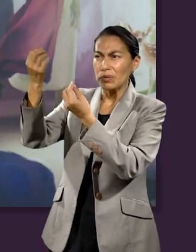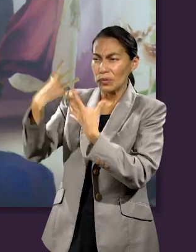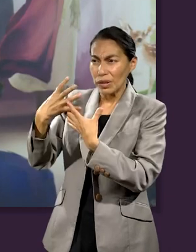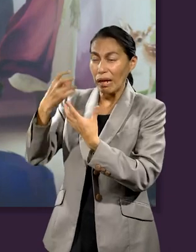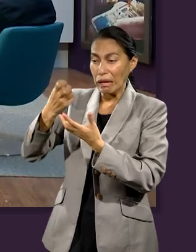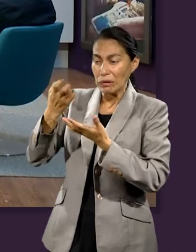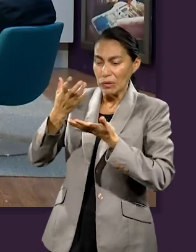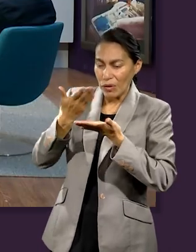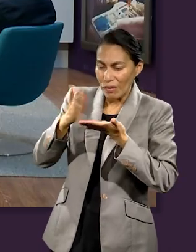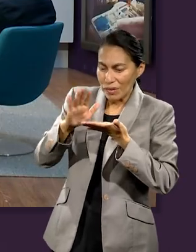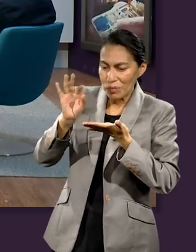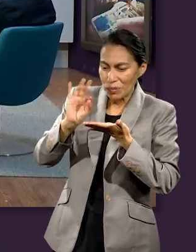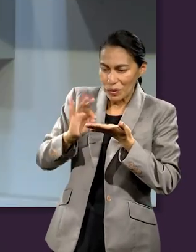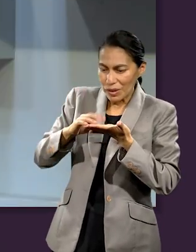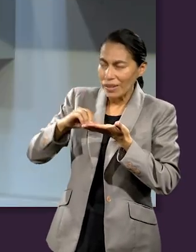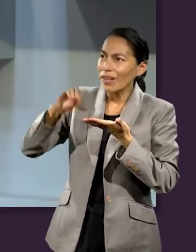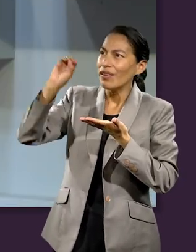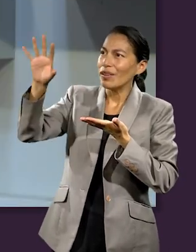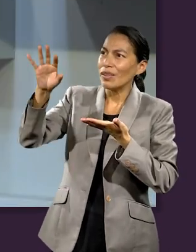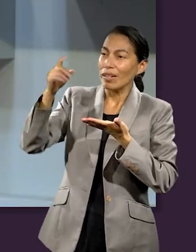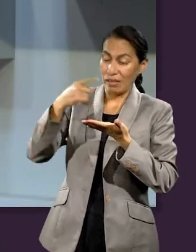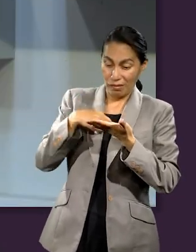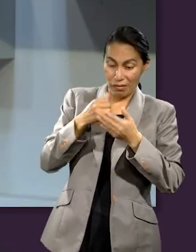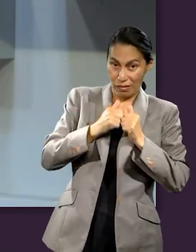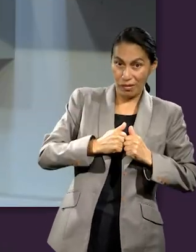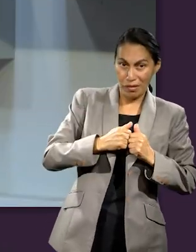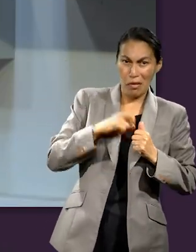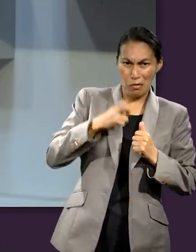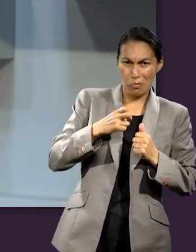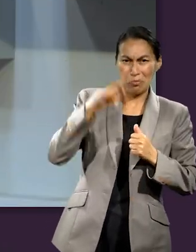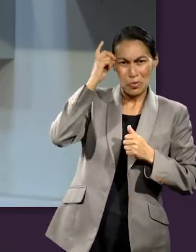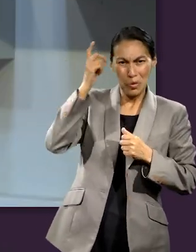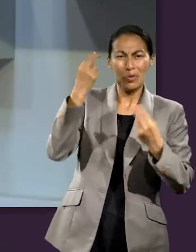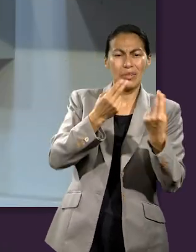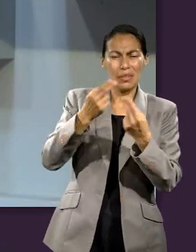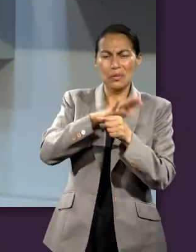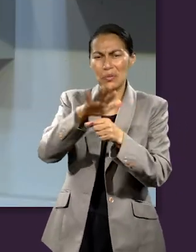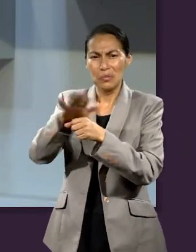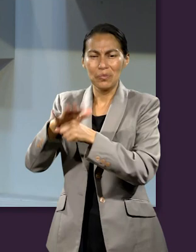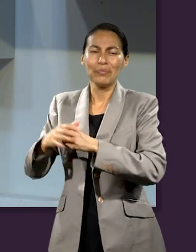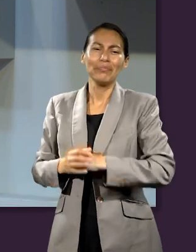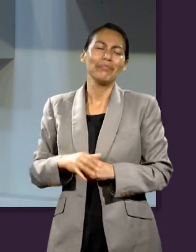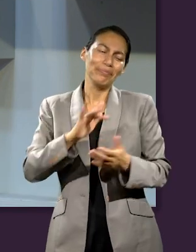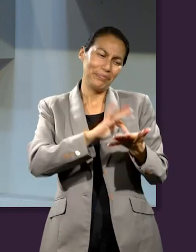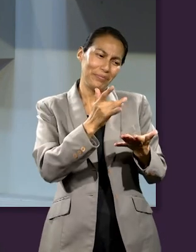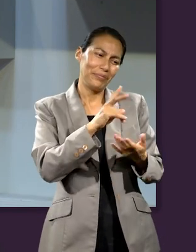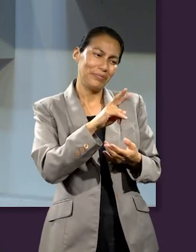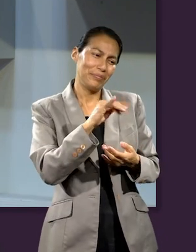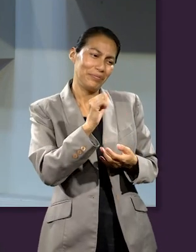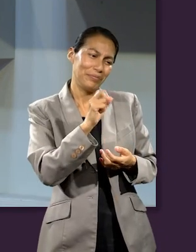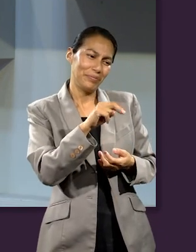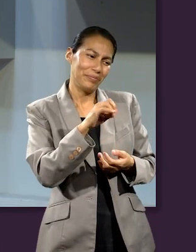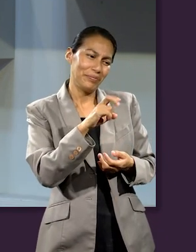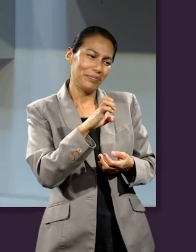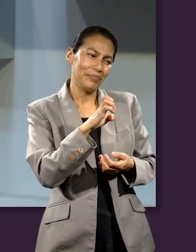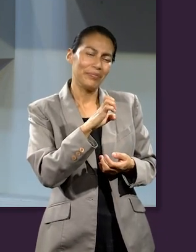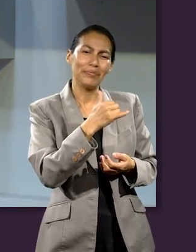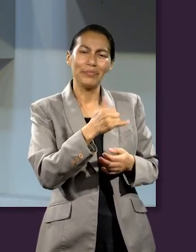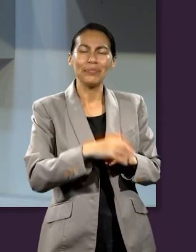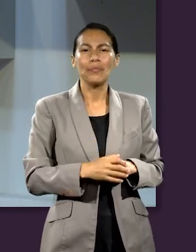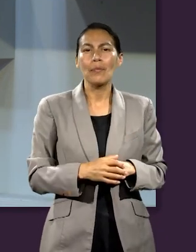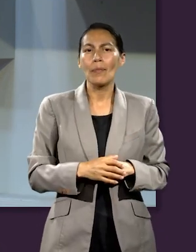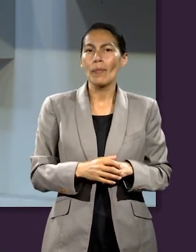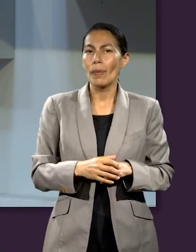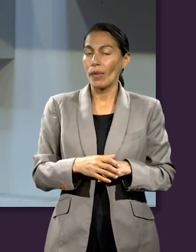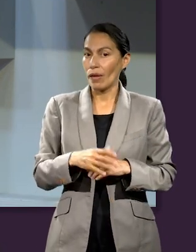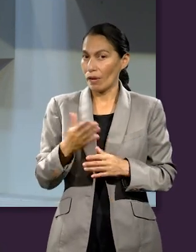pues Él va a suplir. Gracias, Vianey. Segunda de Corintios, el apóstol Pablo nos va a introducir ese versículo famoso. Cada quien dé